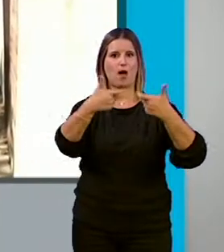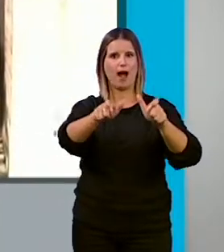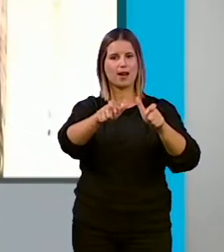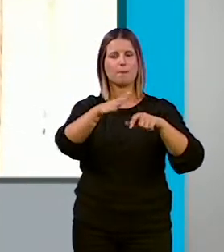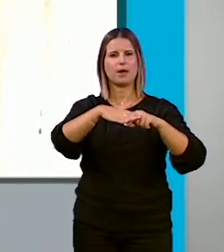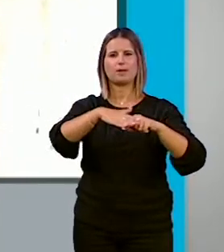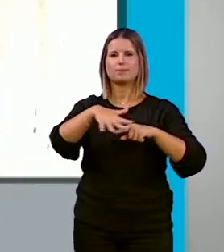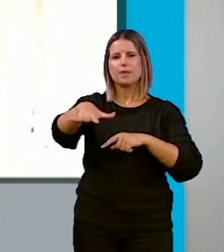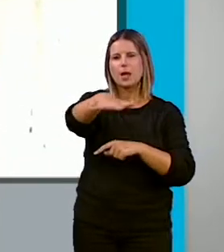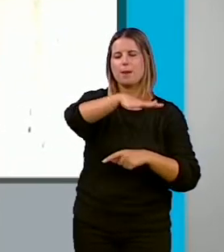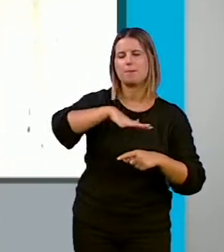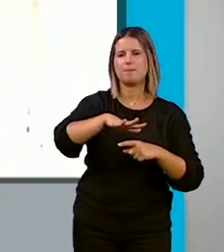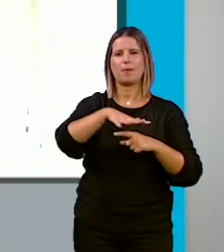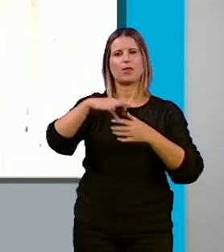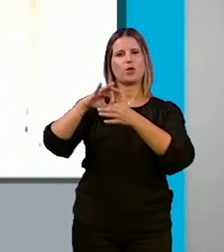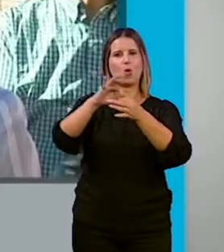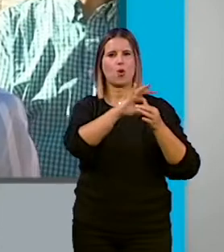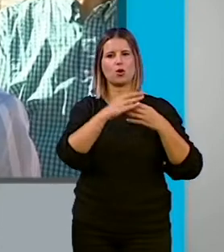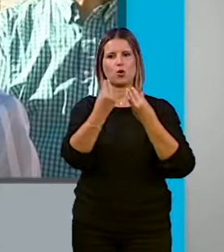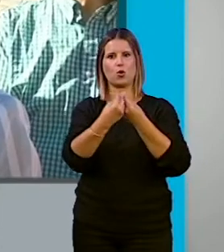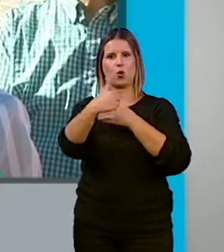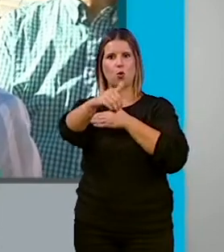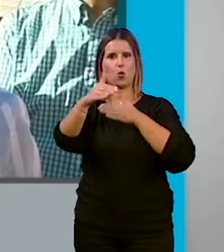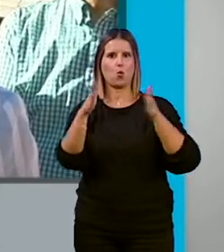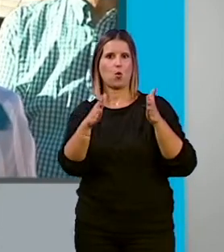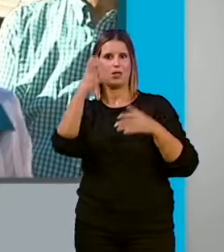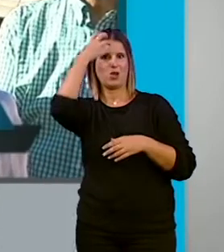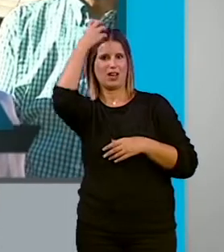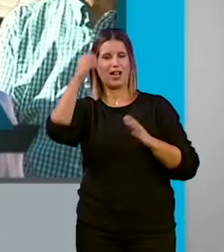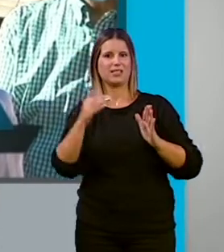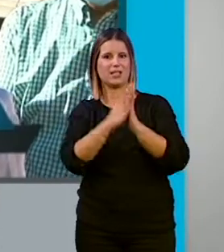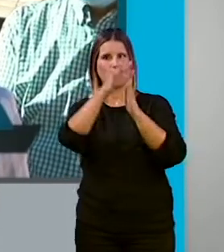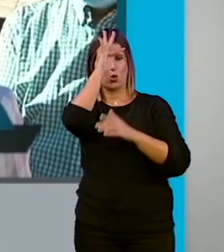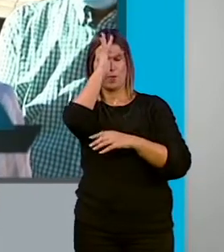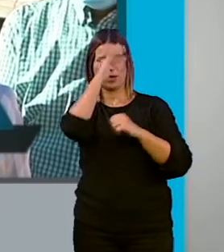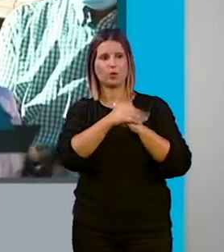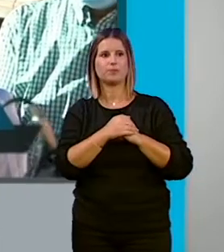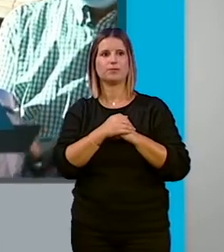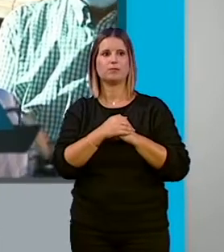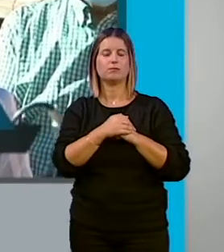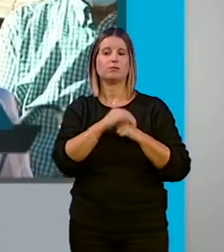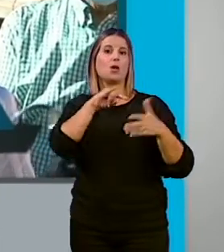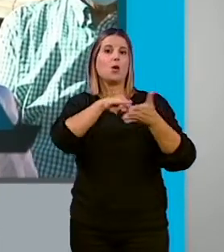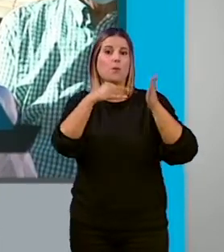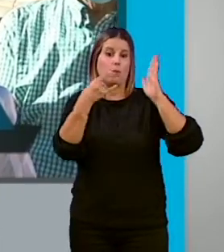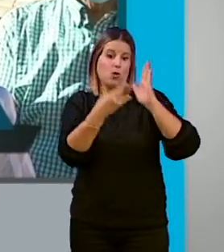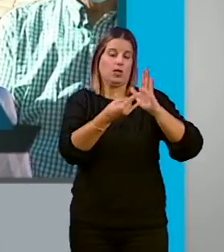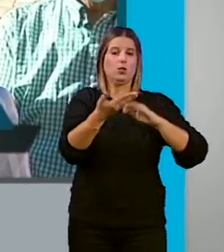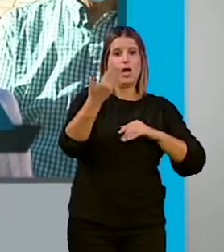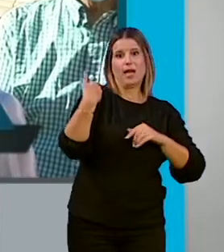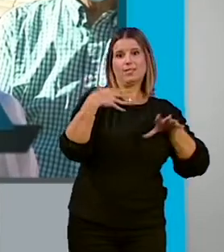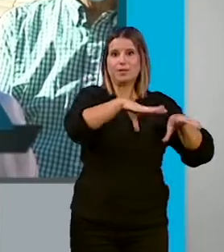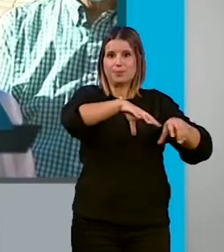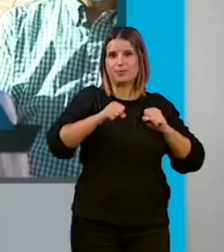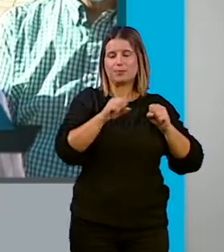único en el que confluyan el parque con el cuarto real. Es un proyecto desde luego el que elaboró bajo el gobierno del Partido